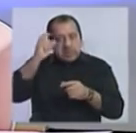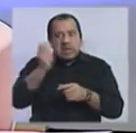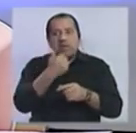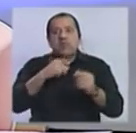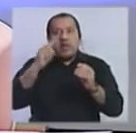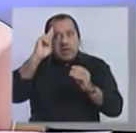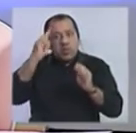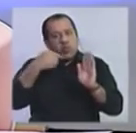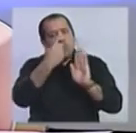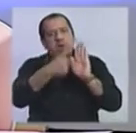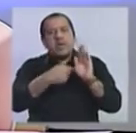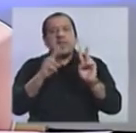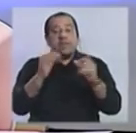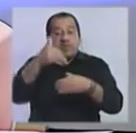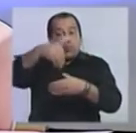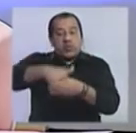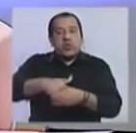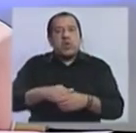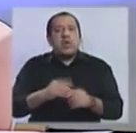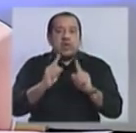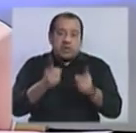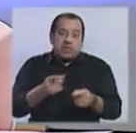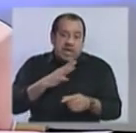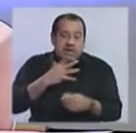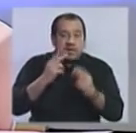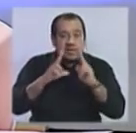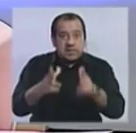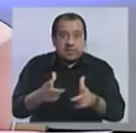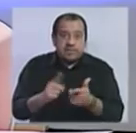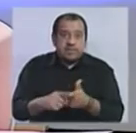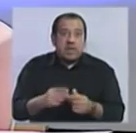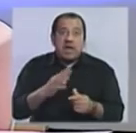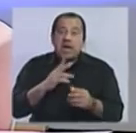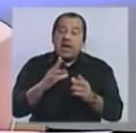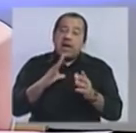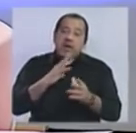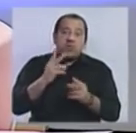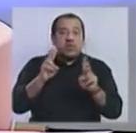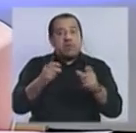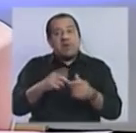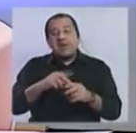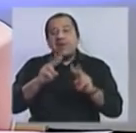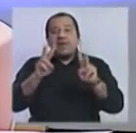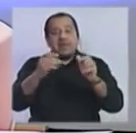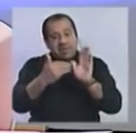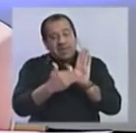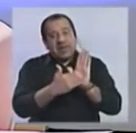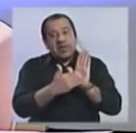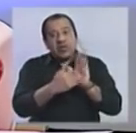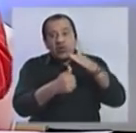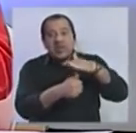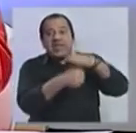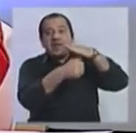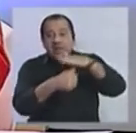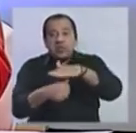interior. Y también, porque hay que decirlo, hay un quiebre en los liderazgos dentro del Frente Amplio por